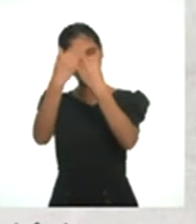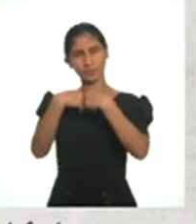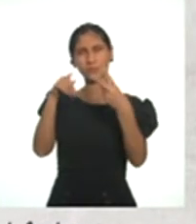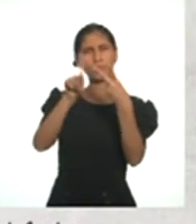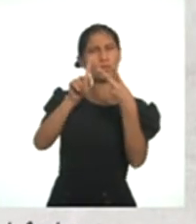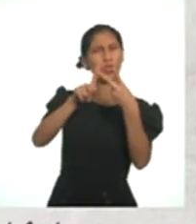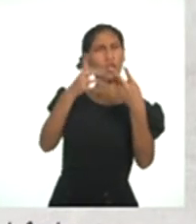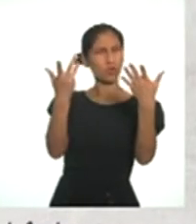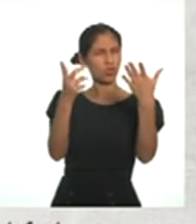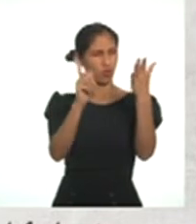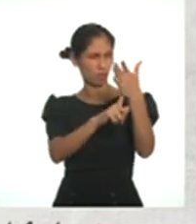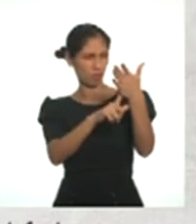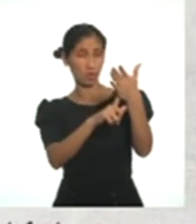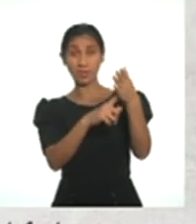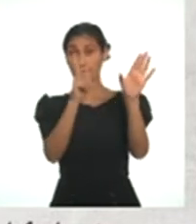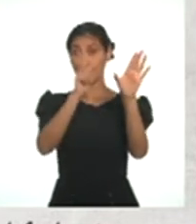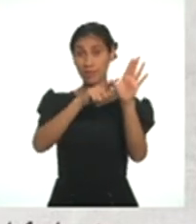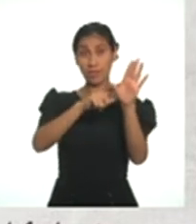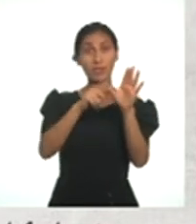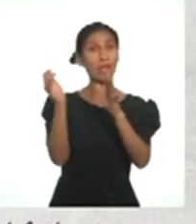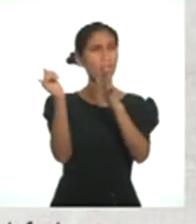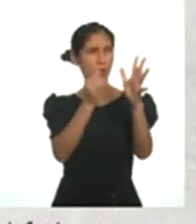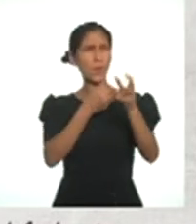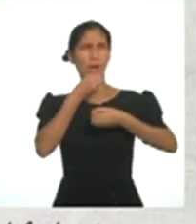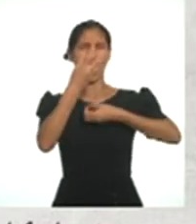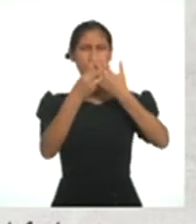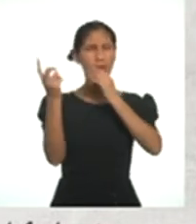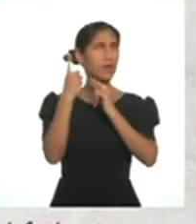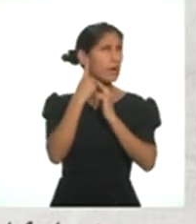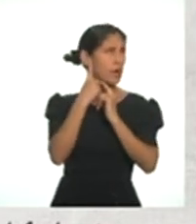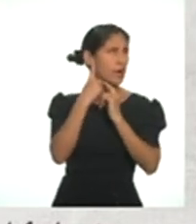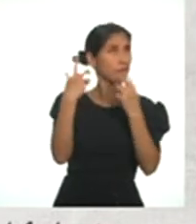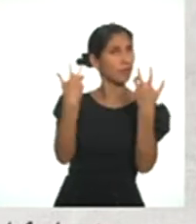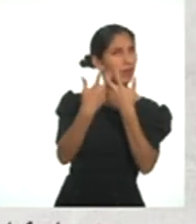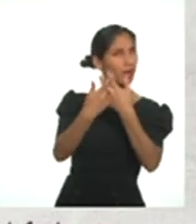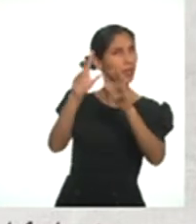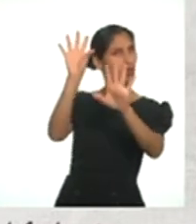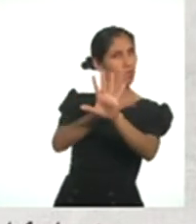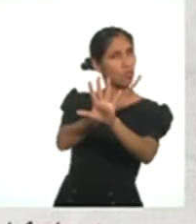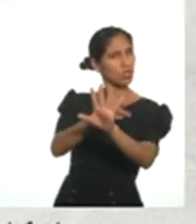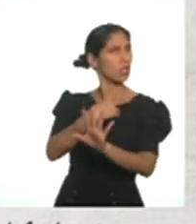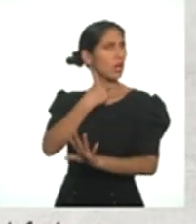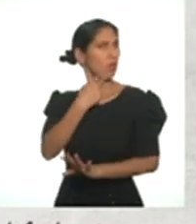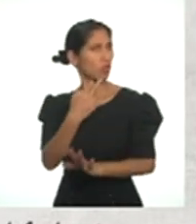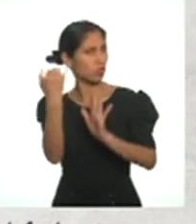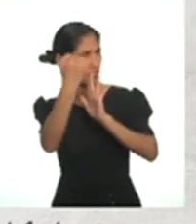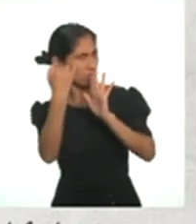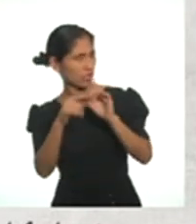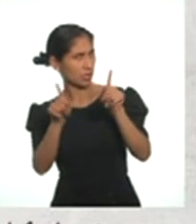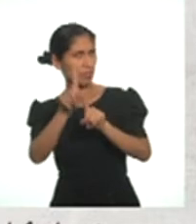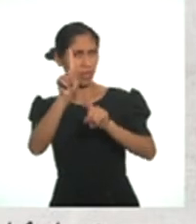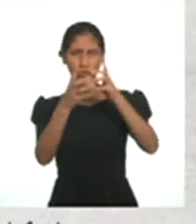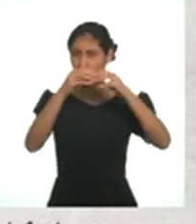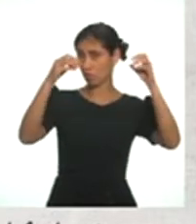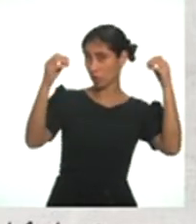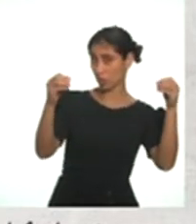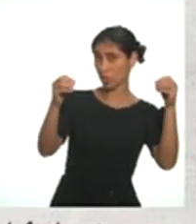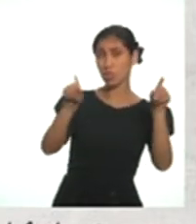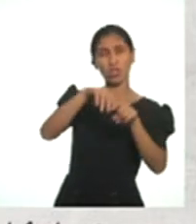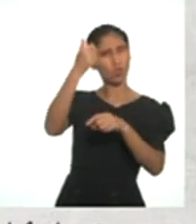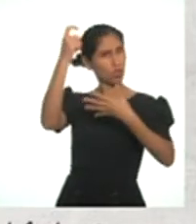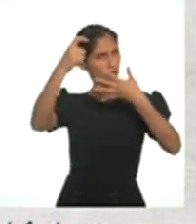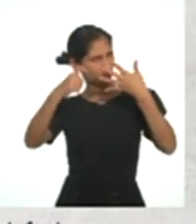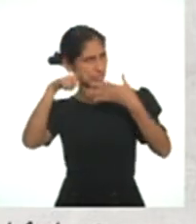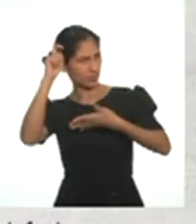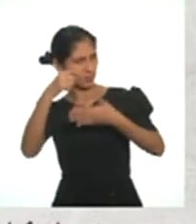se crea la portada o inicio, se inserta la voz en locución, se va acompañando de una música de fondo, imágenes, algunas frases o eslogan y otros recursos